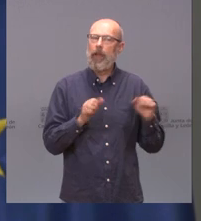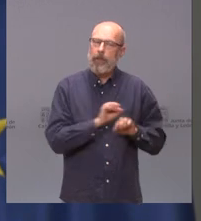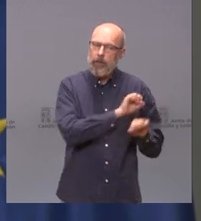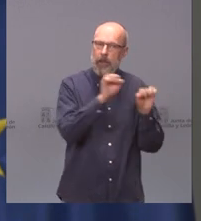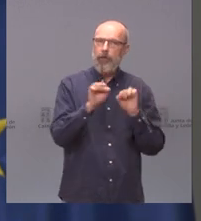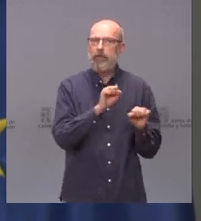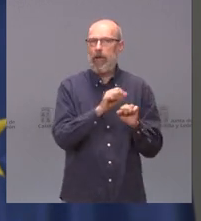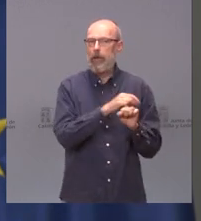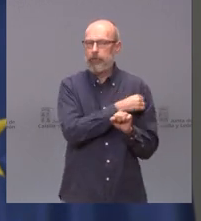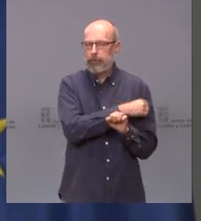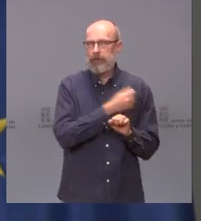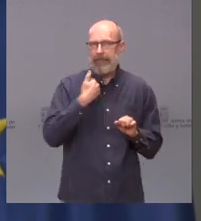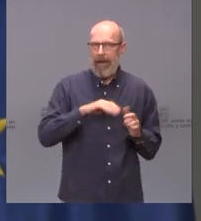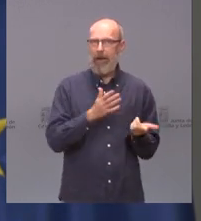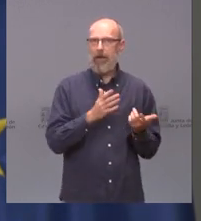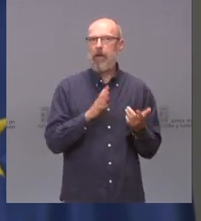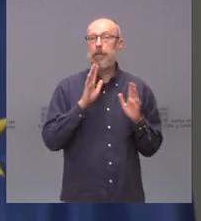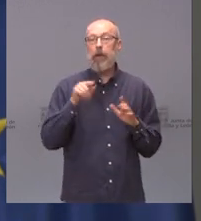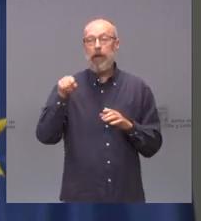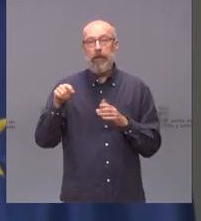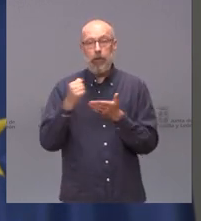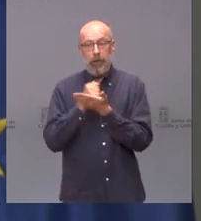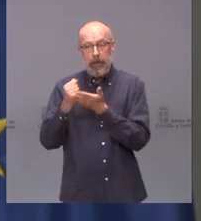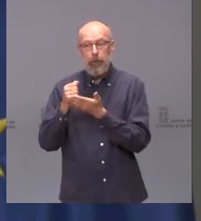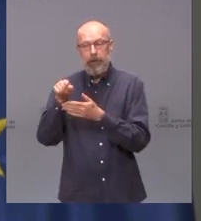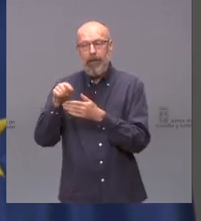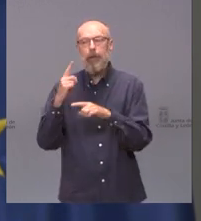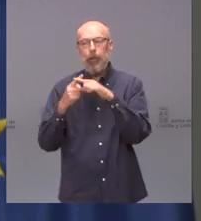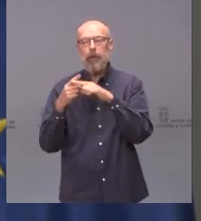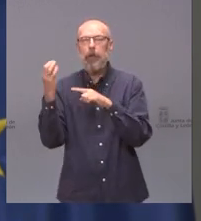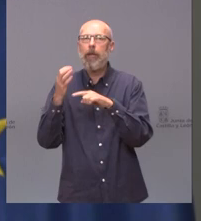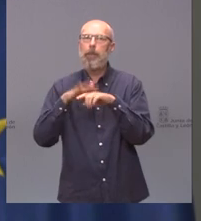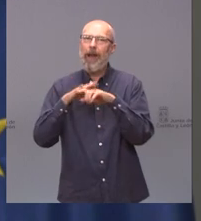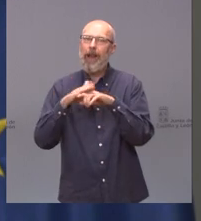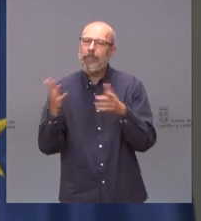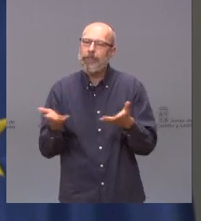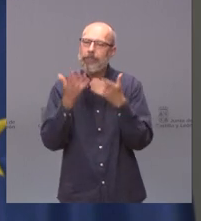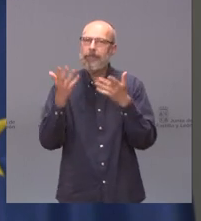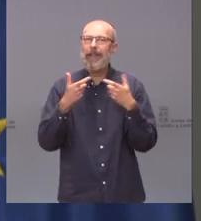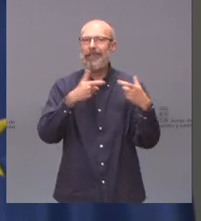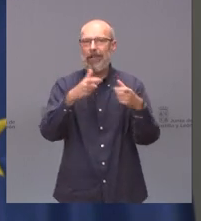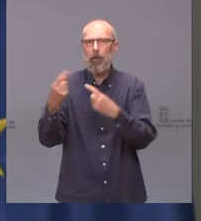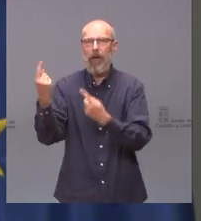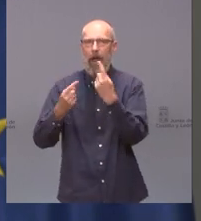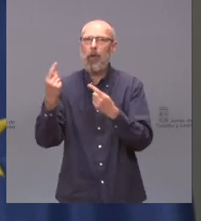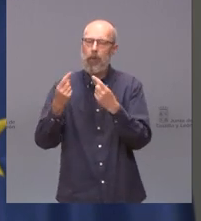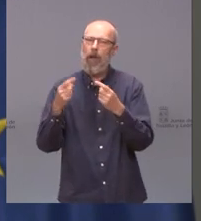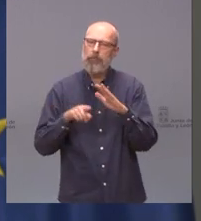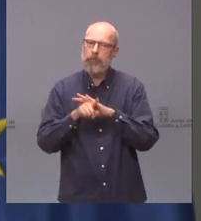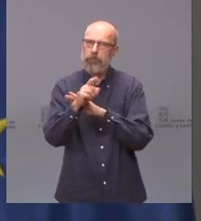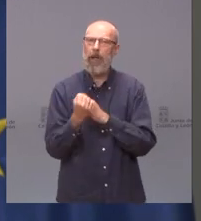pero es una manera de reactivar muchísimos sectores muchísimos sectores que han sufrido y reactivarla con seguridad